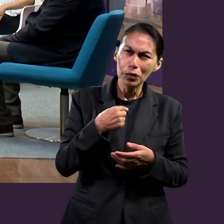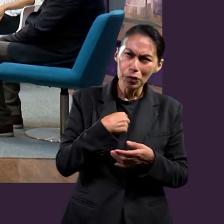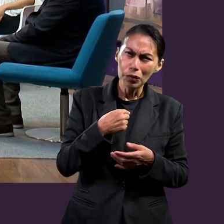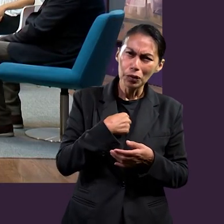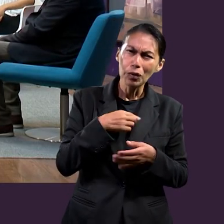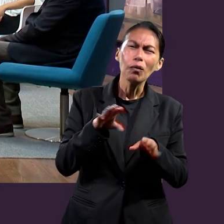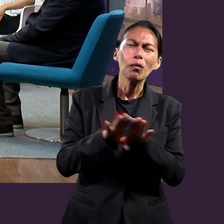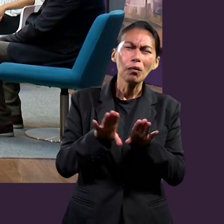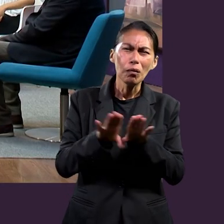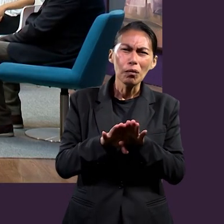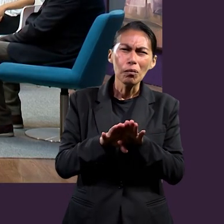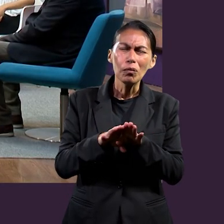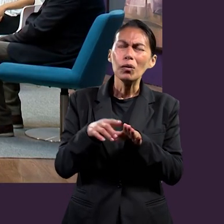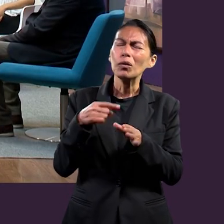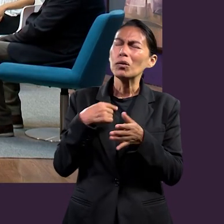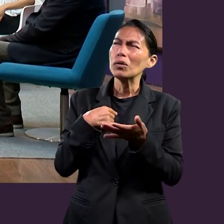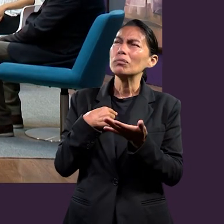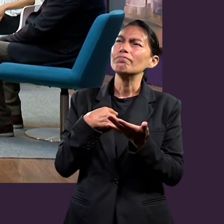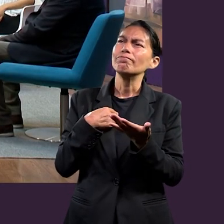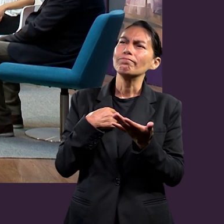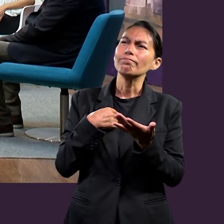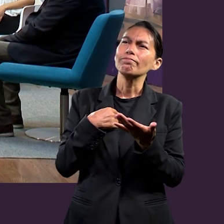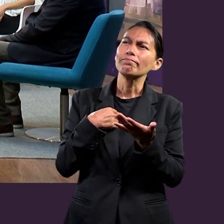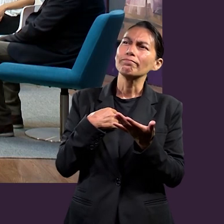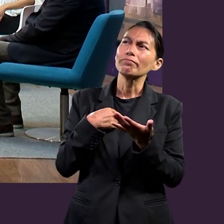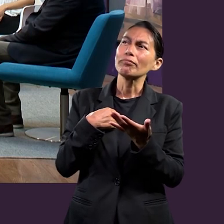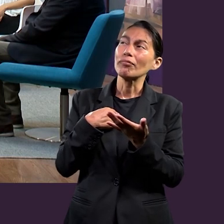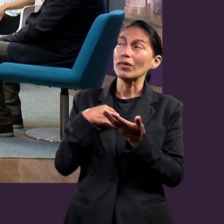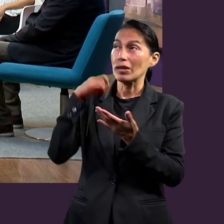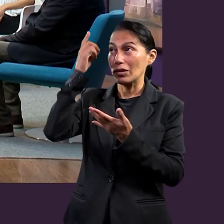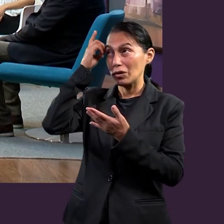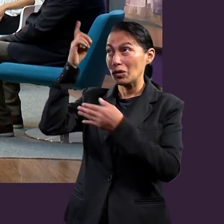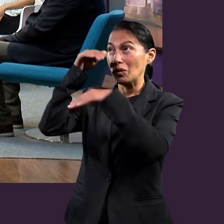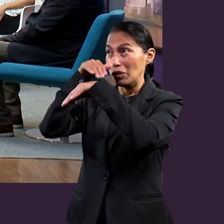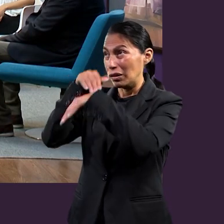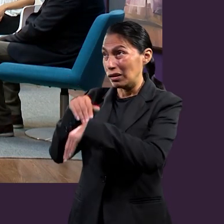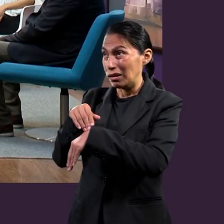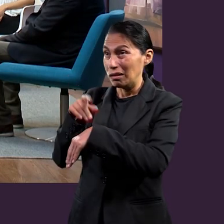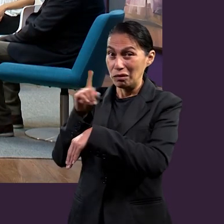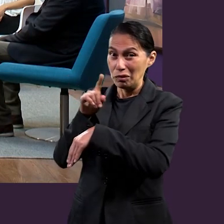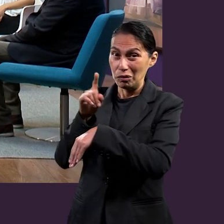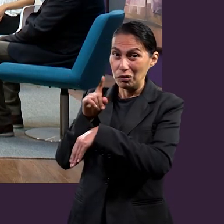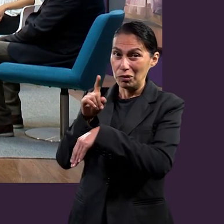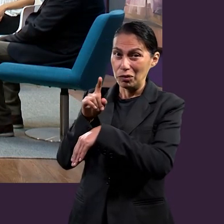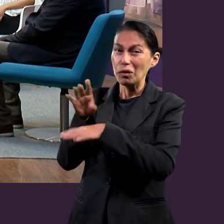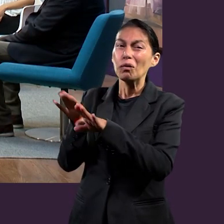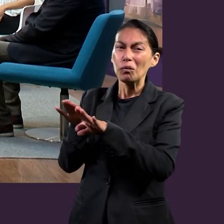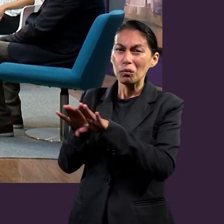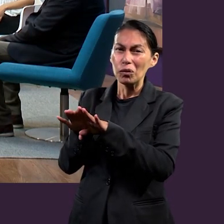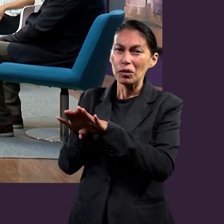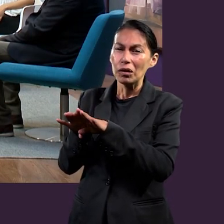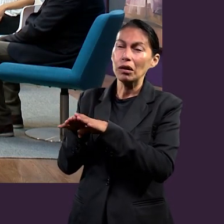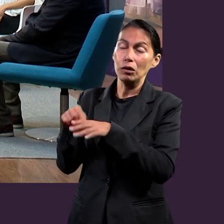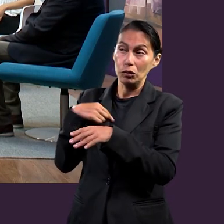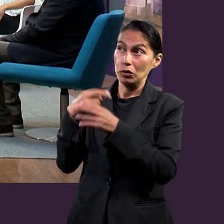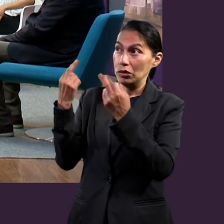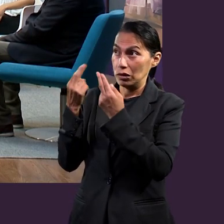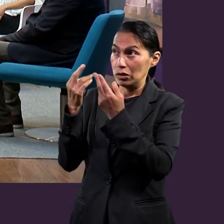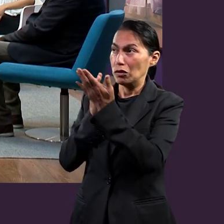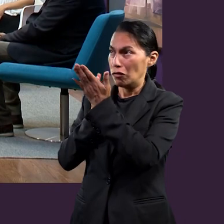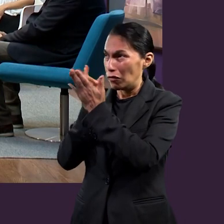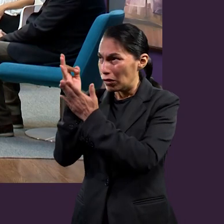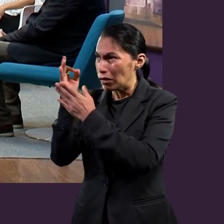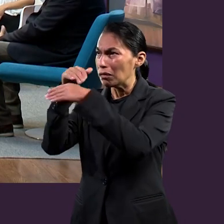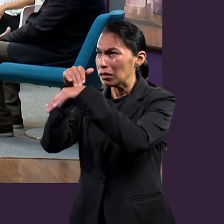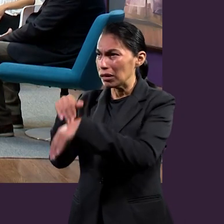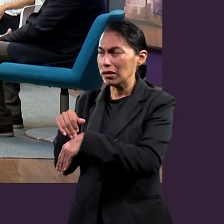lo que hacemos, ¿no? Si no pensar en qué manera yo no me estoy sometiendo a Cristo como parte